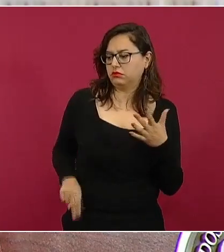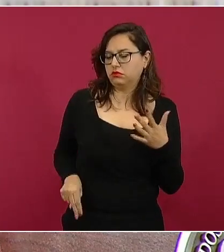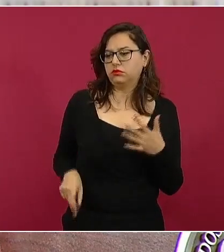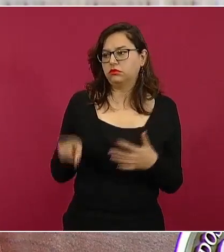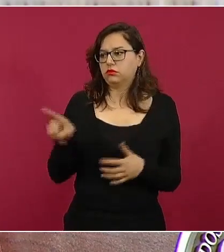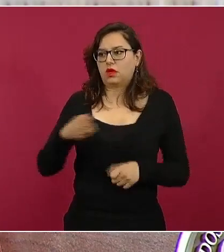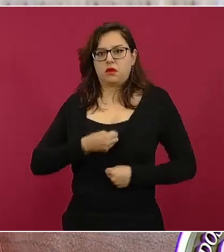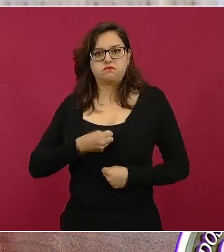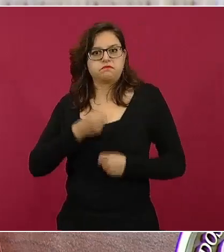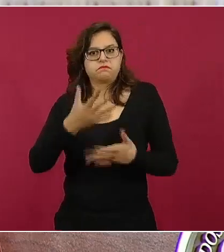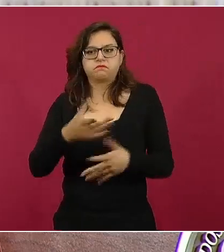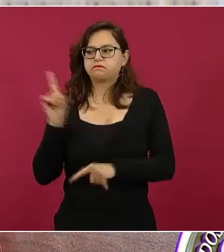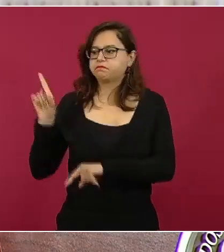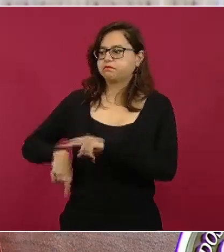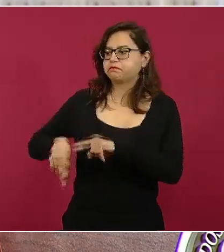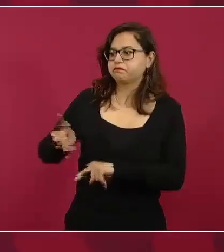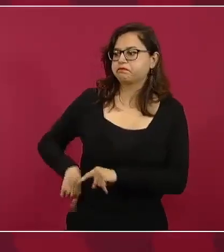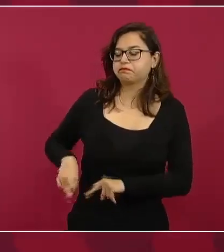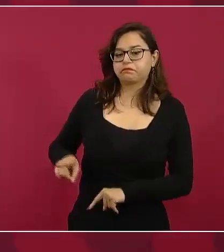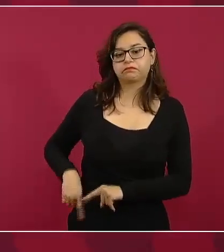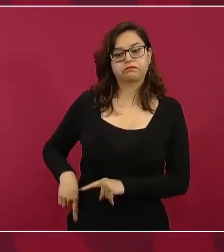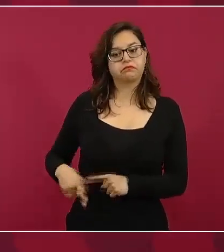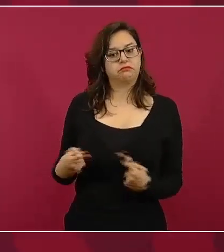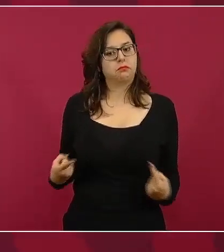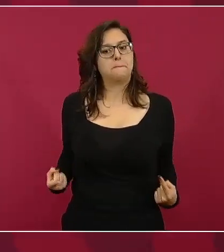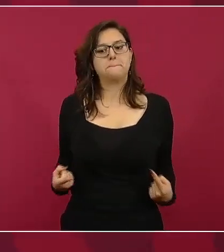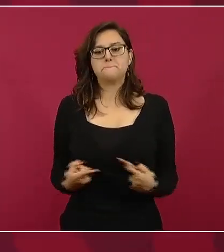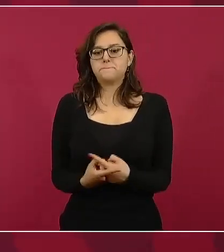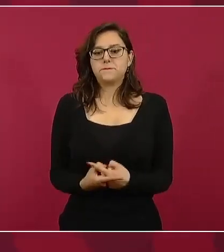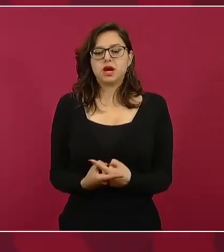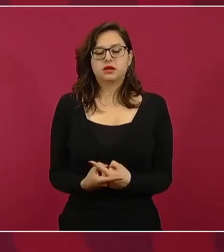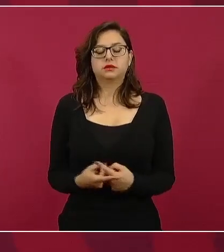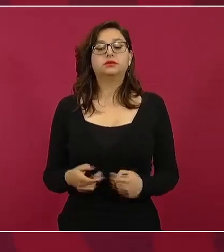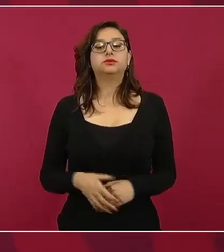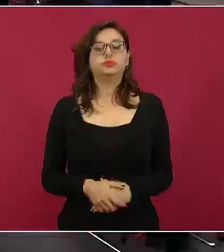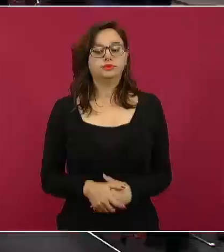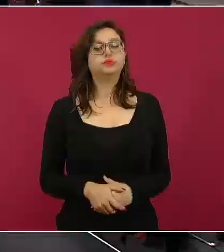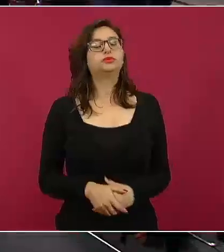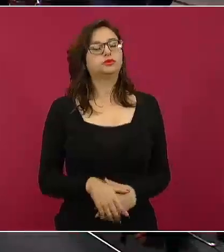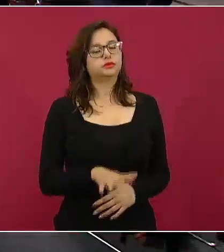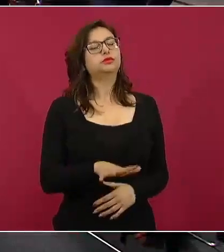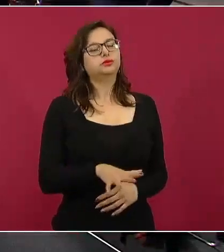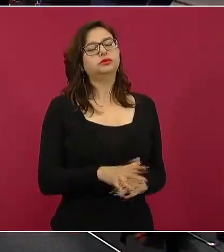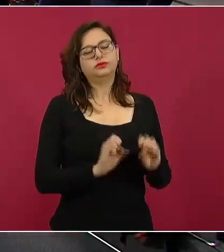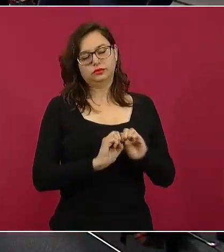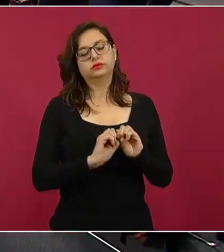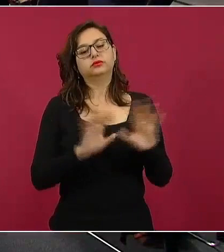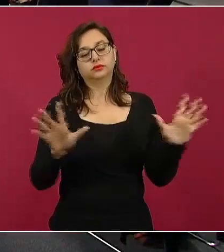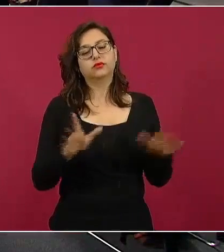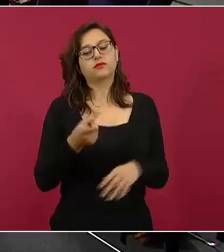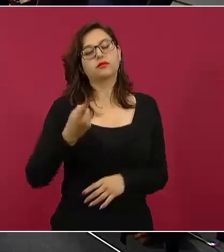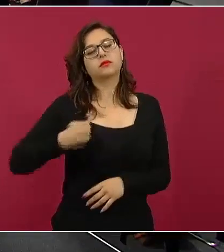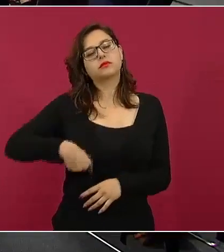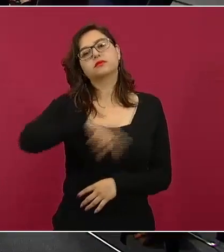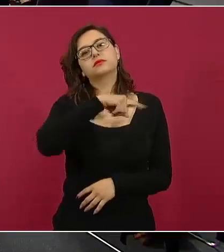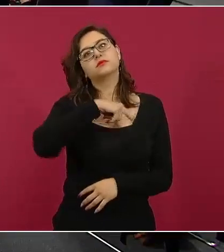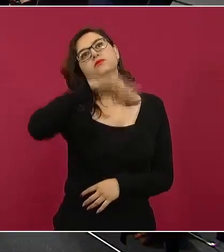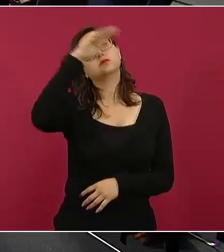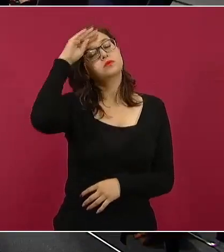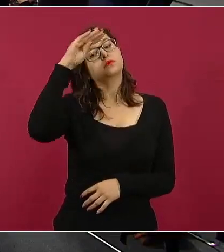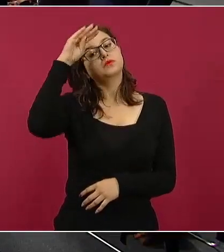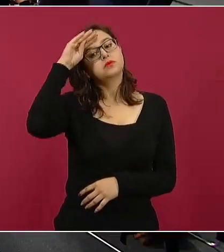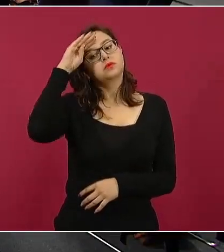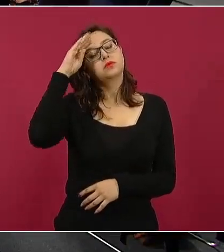¿Es contrario a la libertad? También, claro, pensamos, no sé si también esto